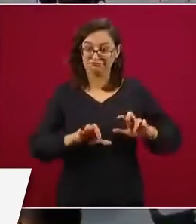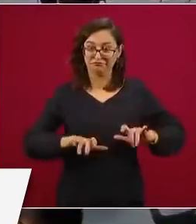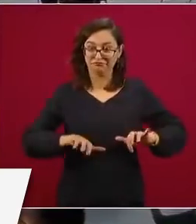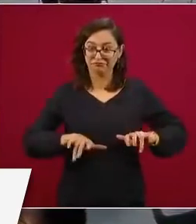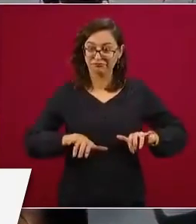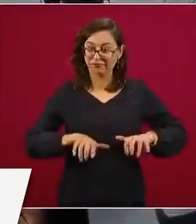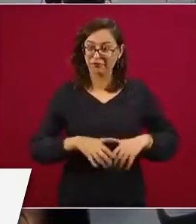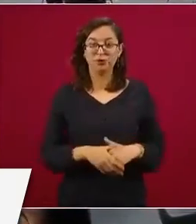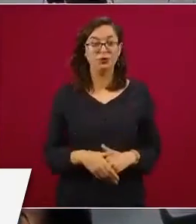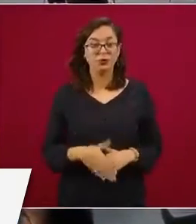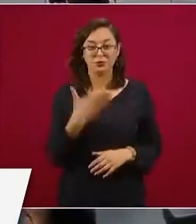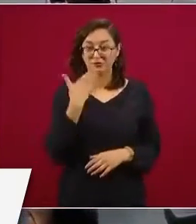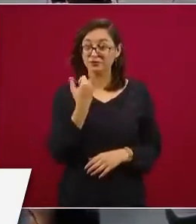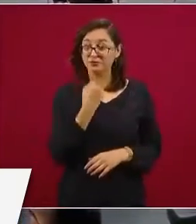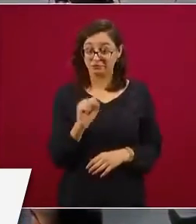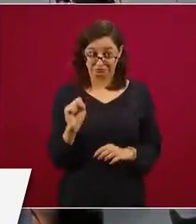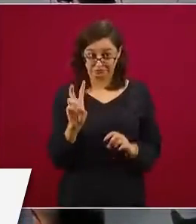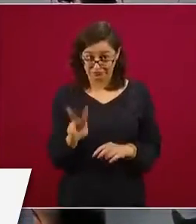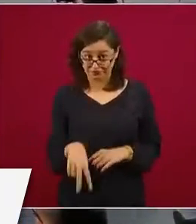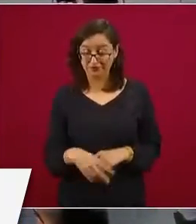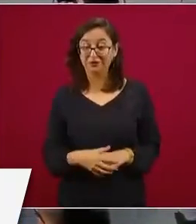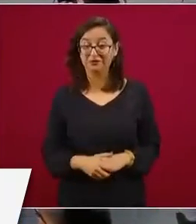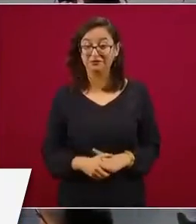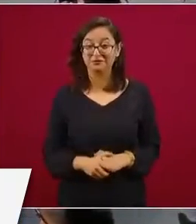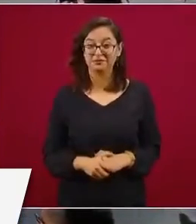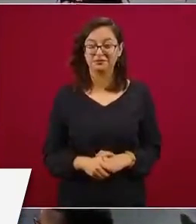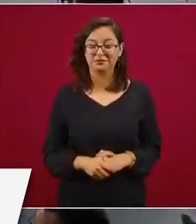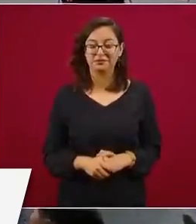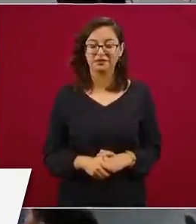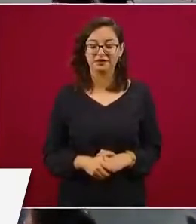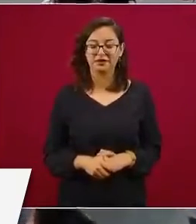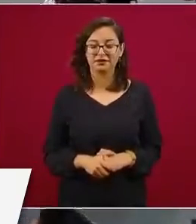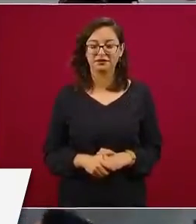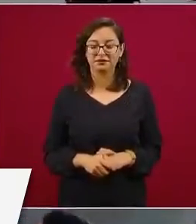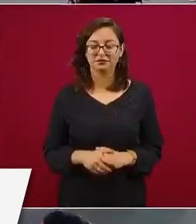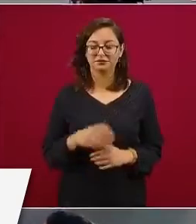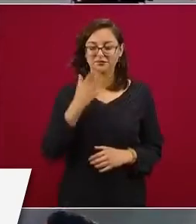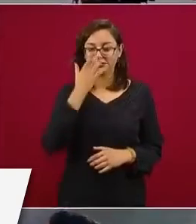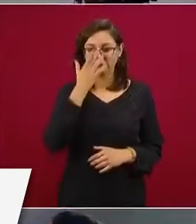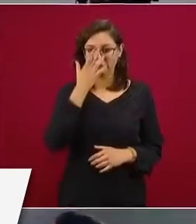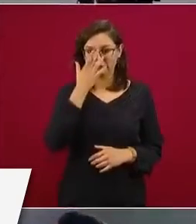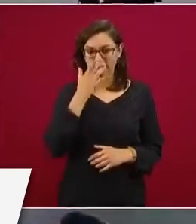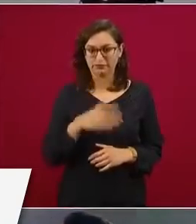Son eficientes. Y las mejores televisoras continúen.